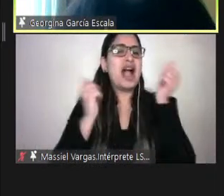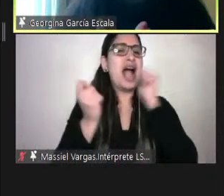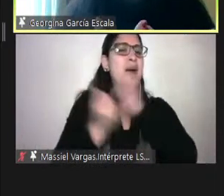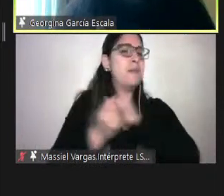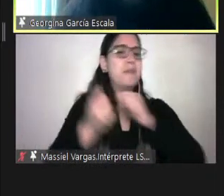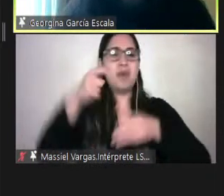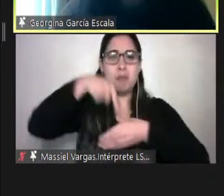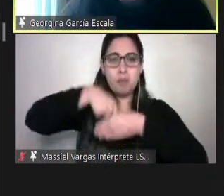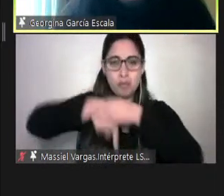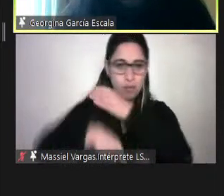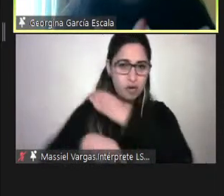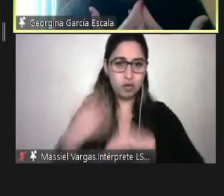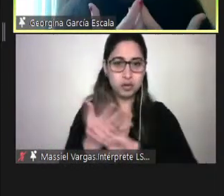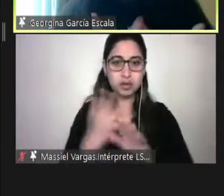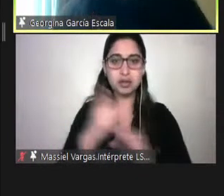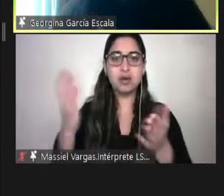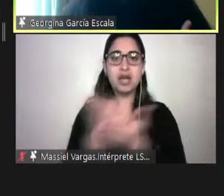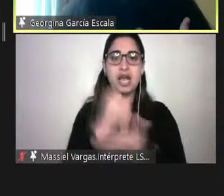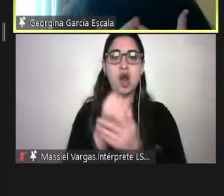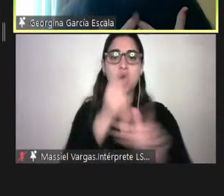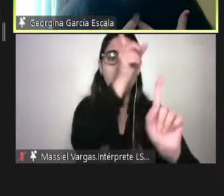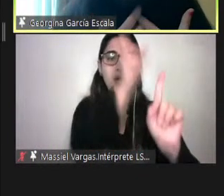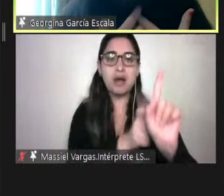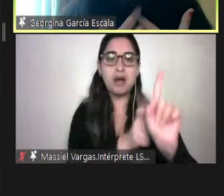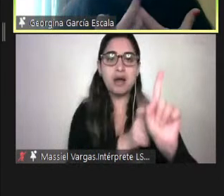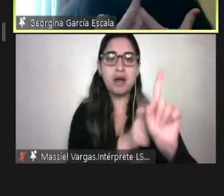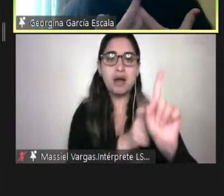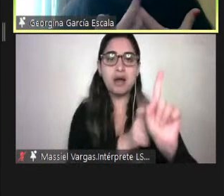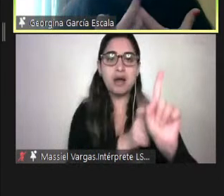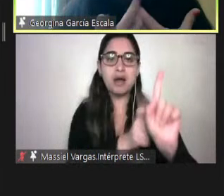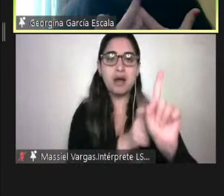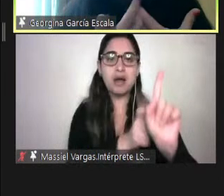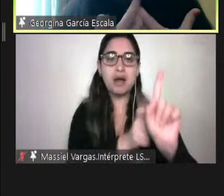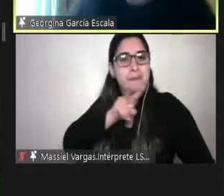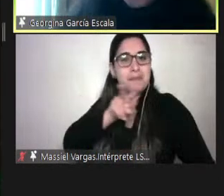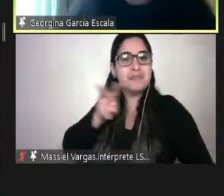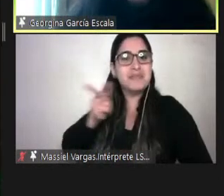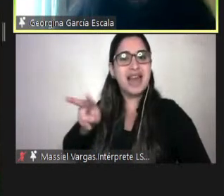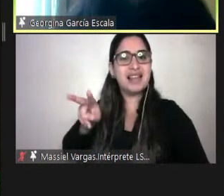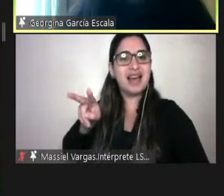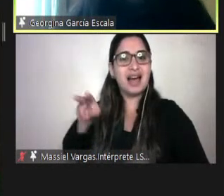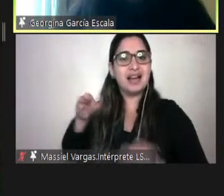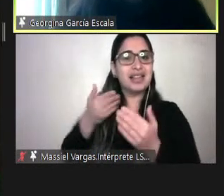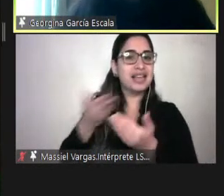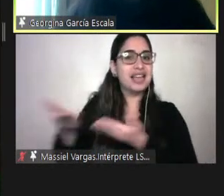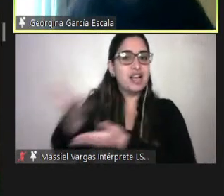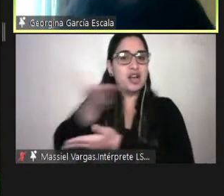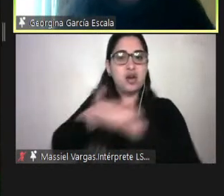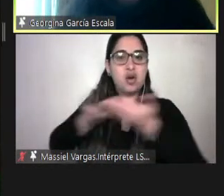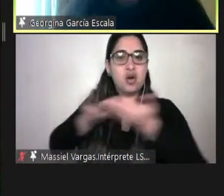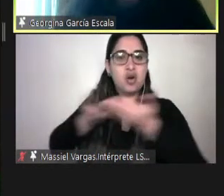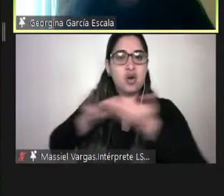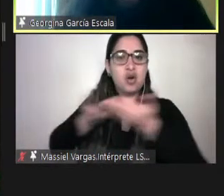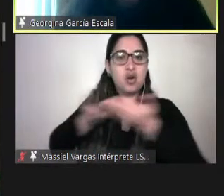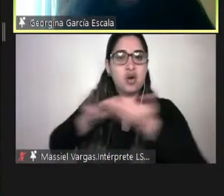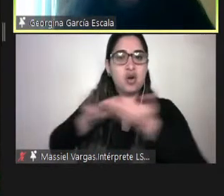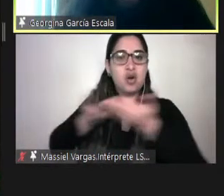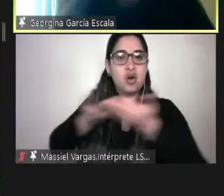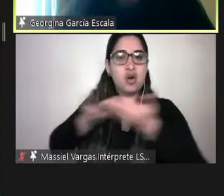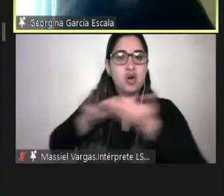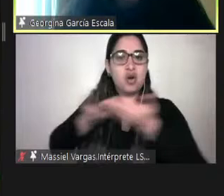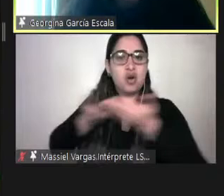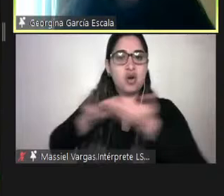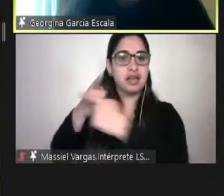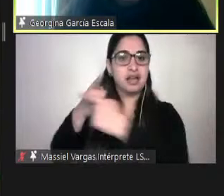formen un profesional con mirada de solidaridad social. Pero, ¿cómo estamos